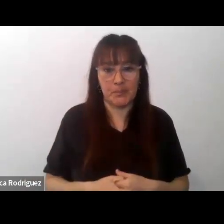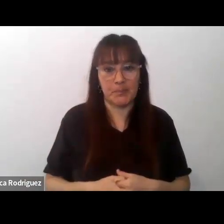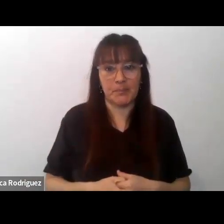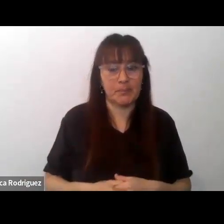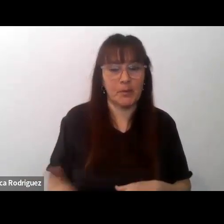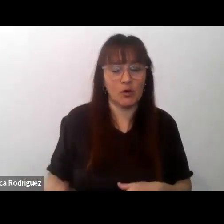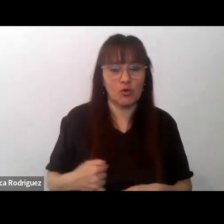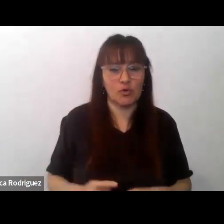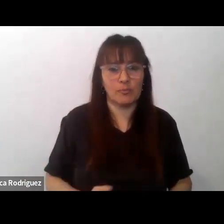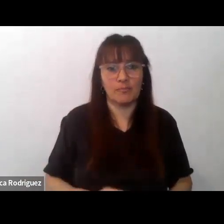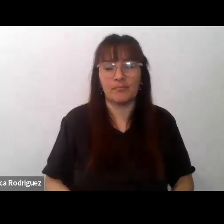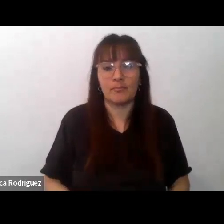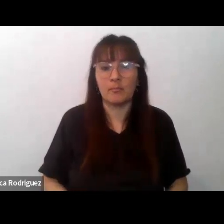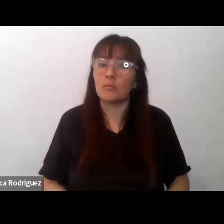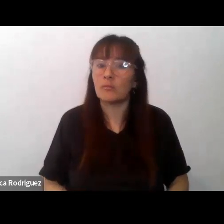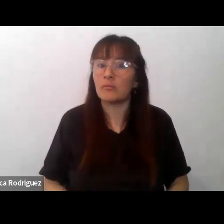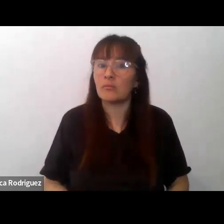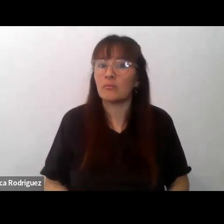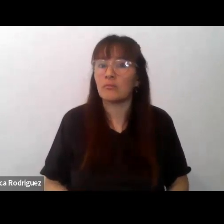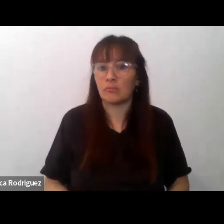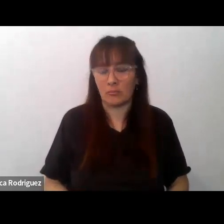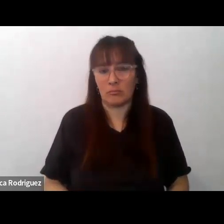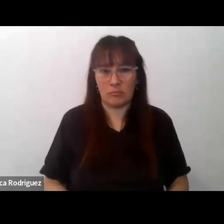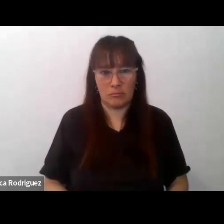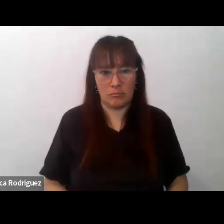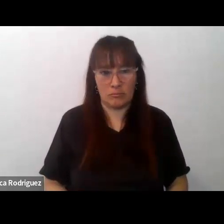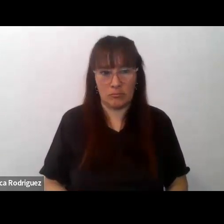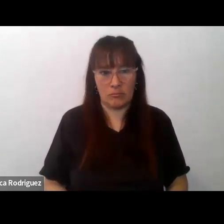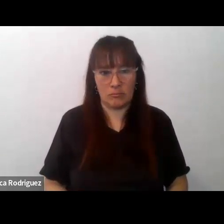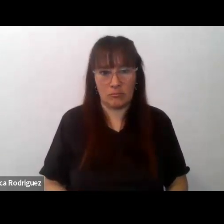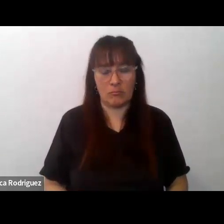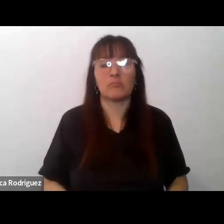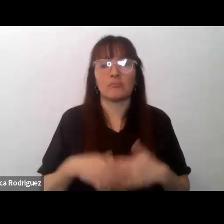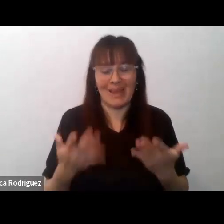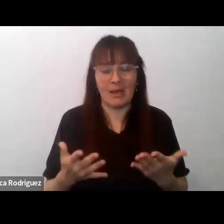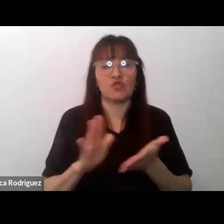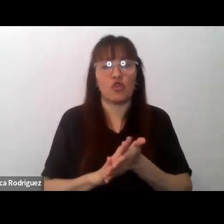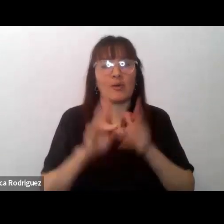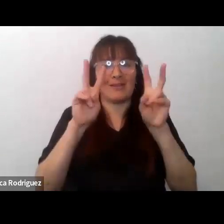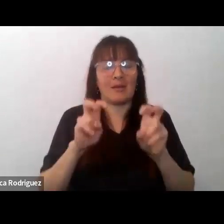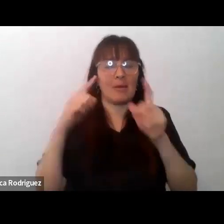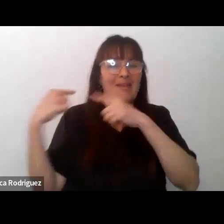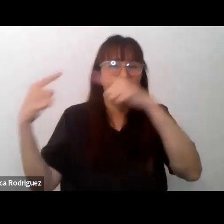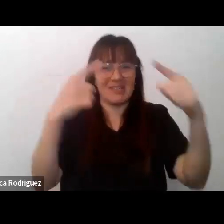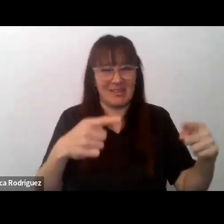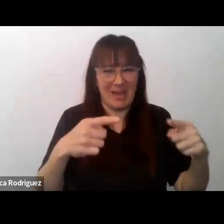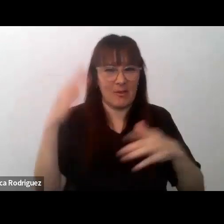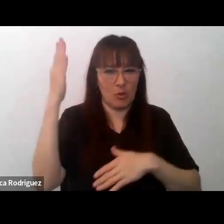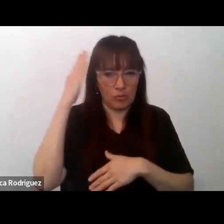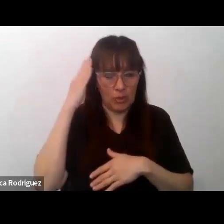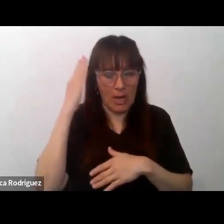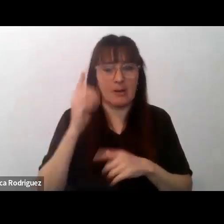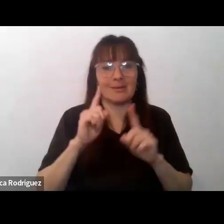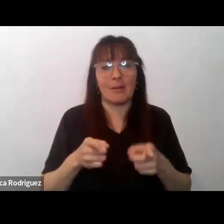en la diversidad cultural y